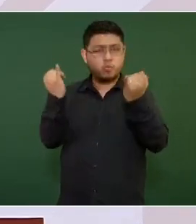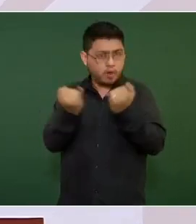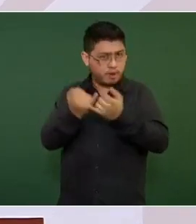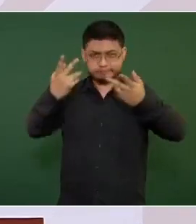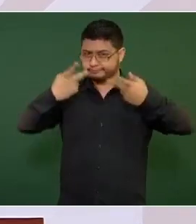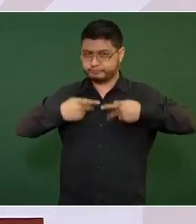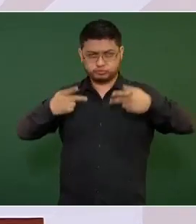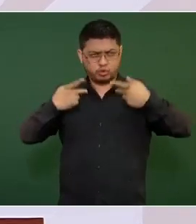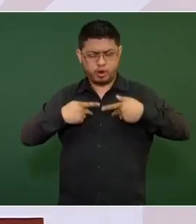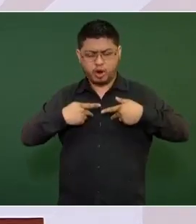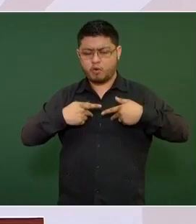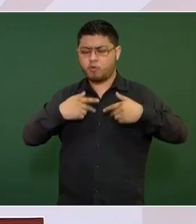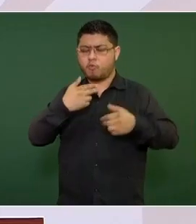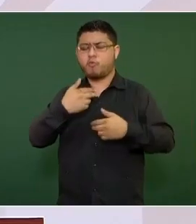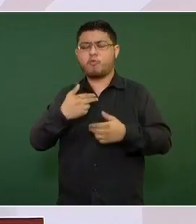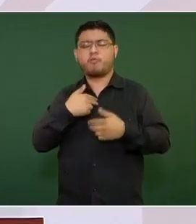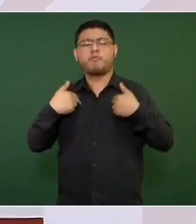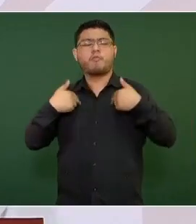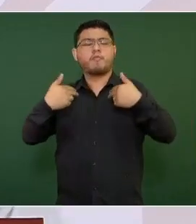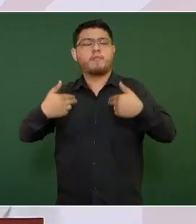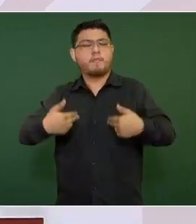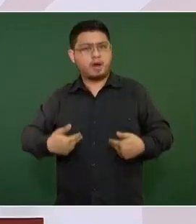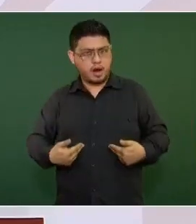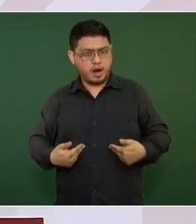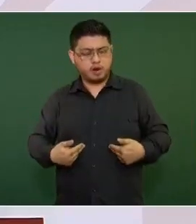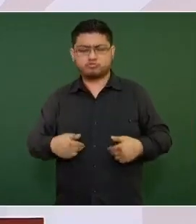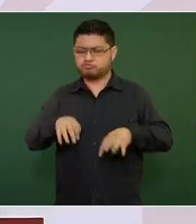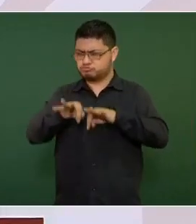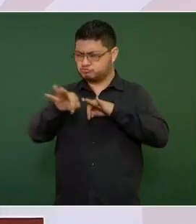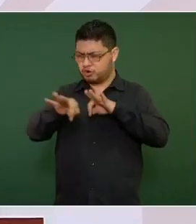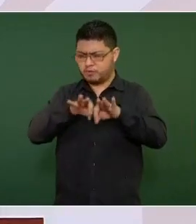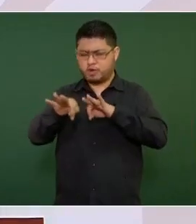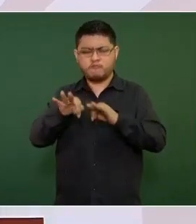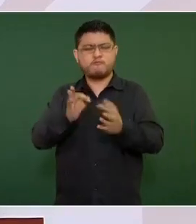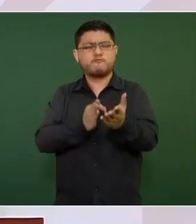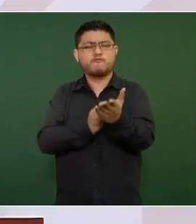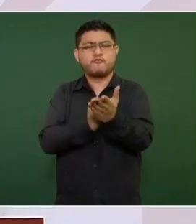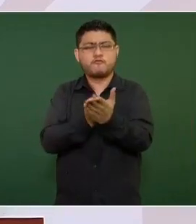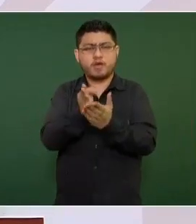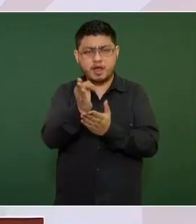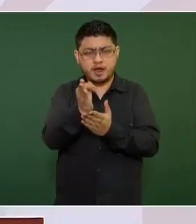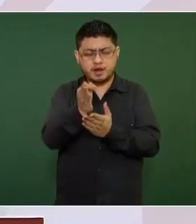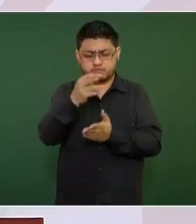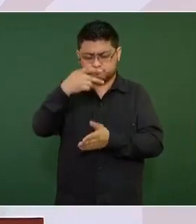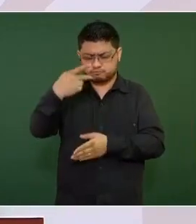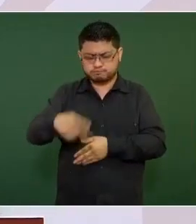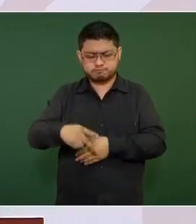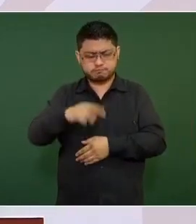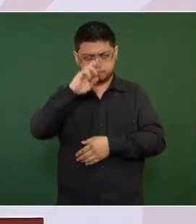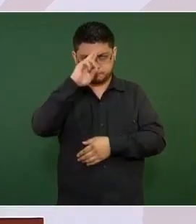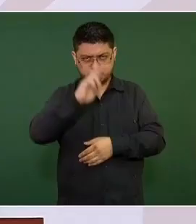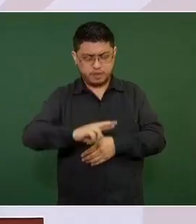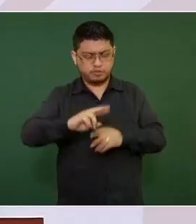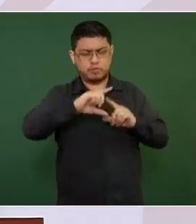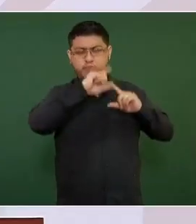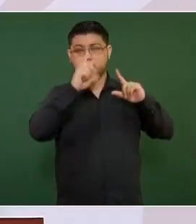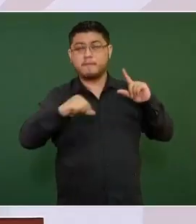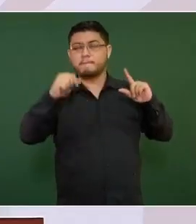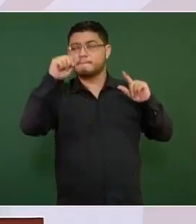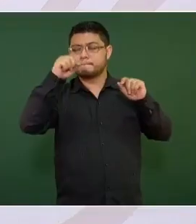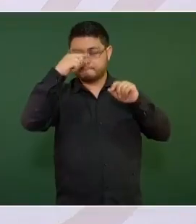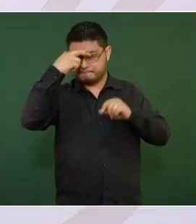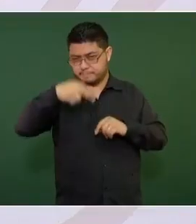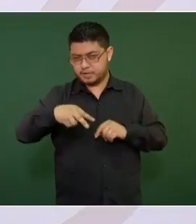ejemplares, trabajadores leales y patriotas. Lo mismo puedo decir